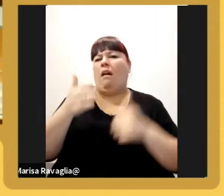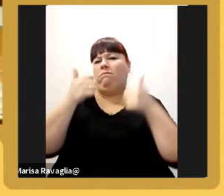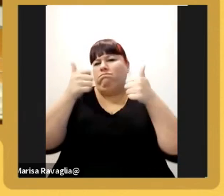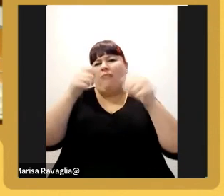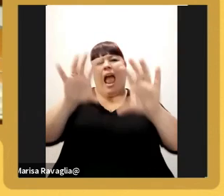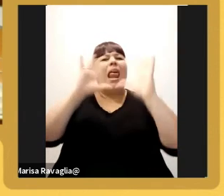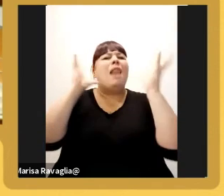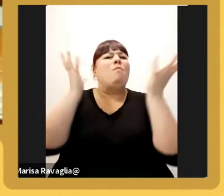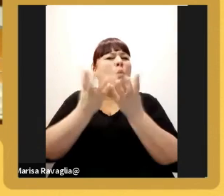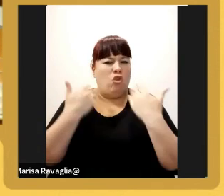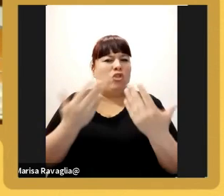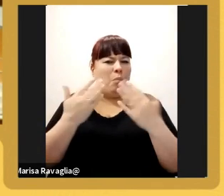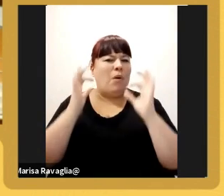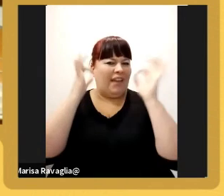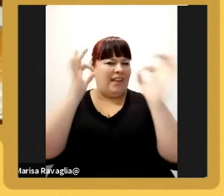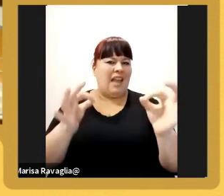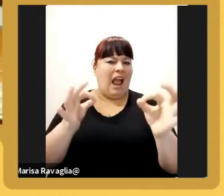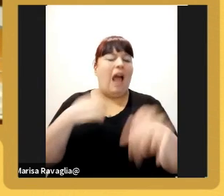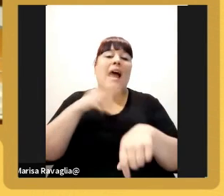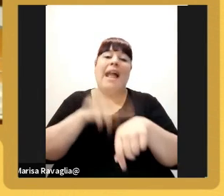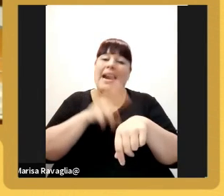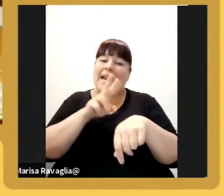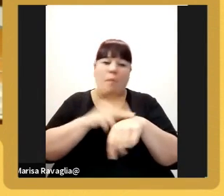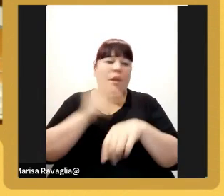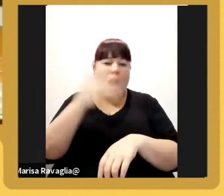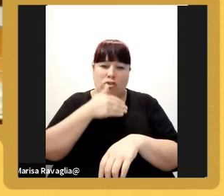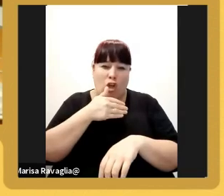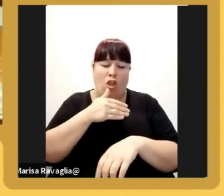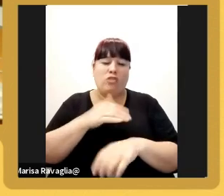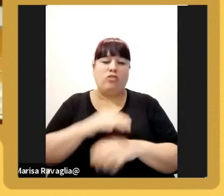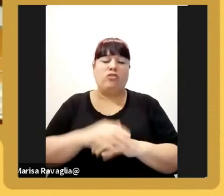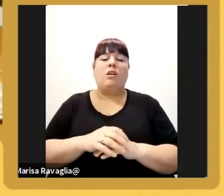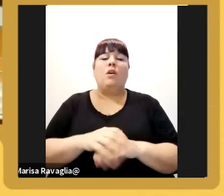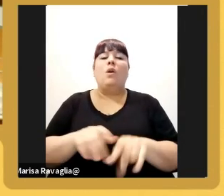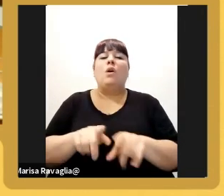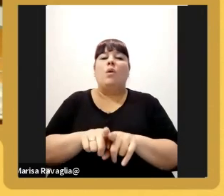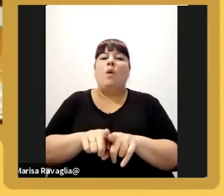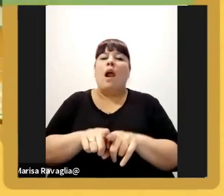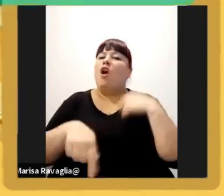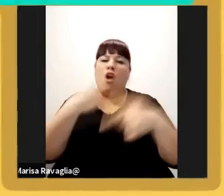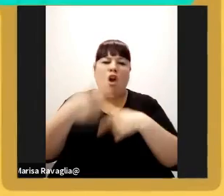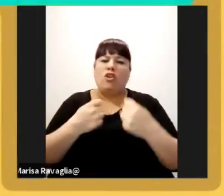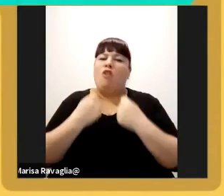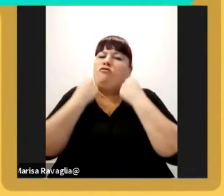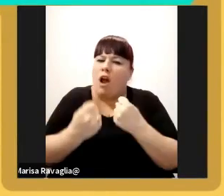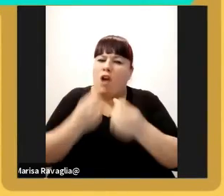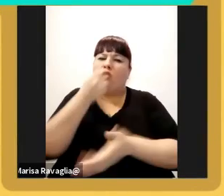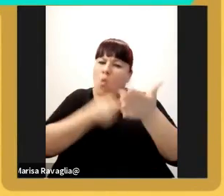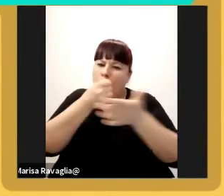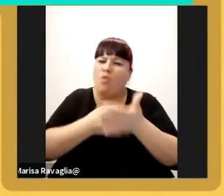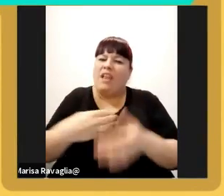así que recomendaciones a todos es sigan con esa fuerza que tiene la pasión